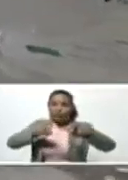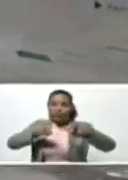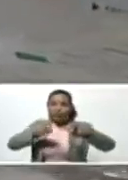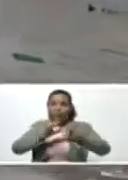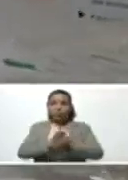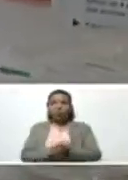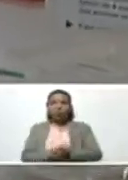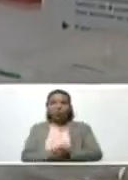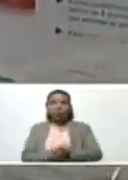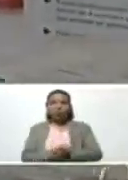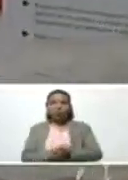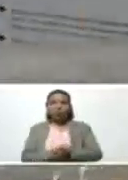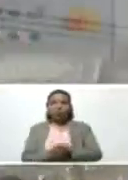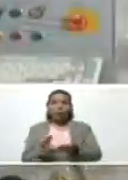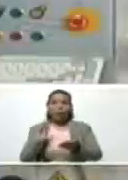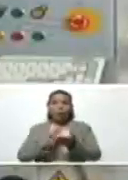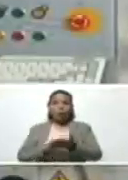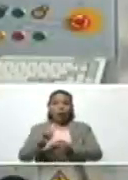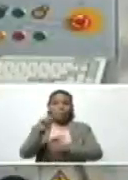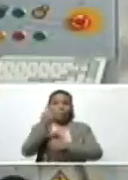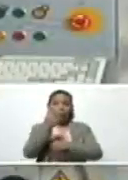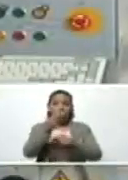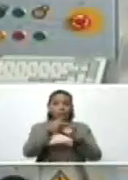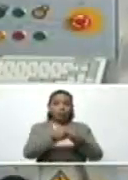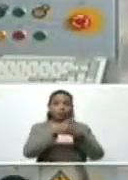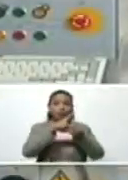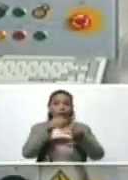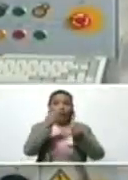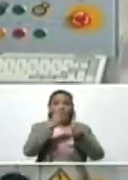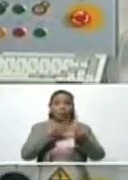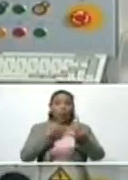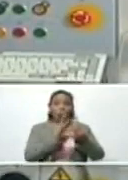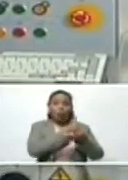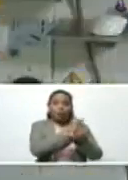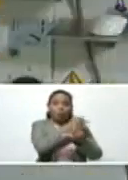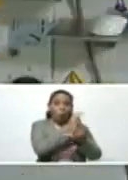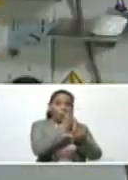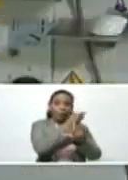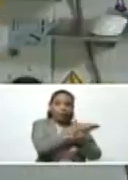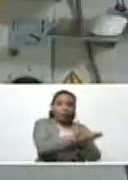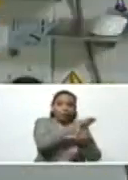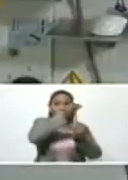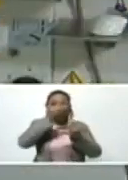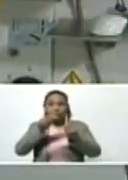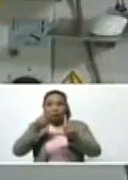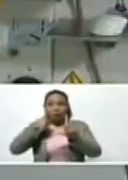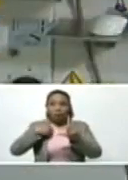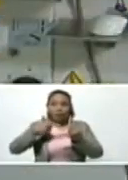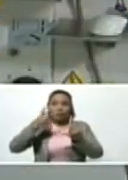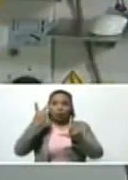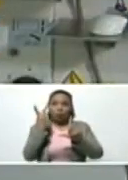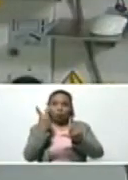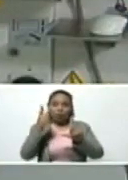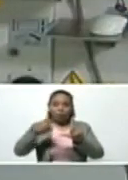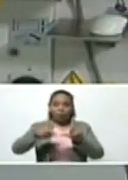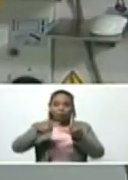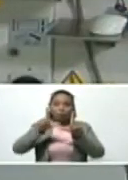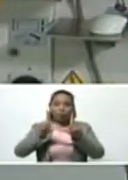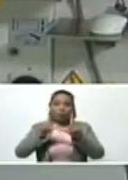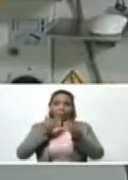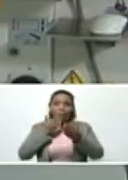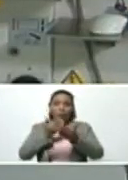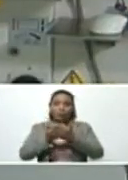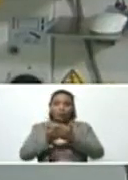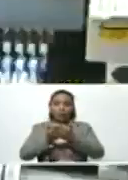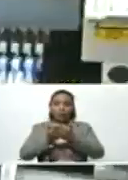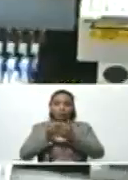Se le coloca la primera antena que la hace mi compañero. Luego se coloca la segunda antena. ¿Me permiso para